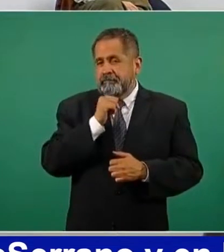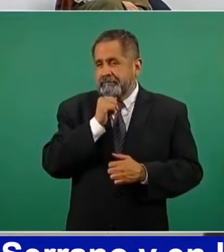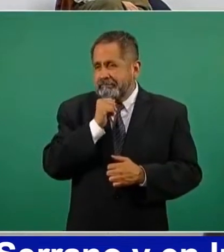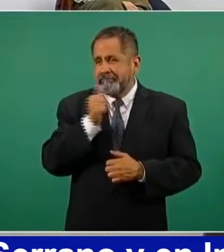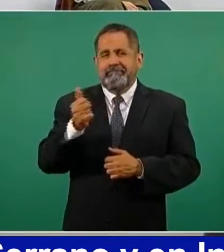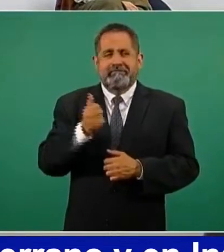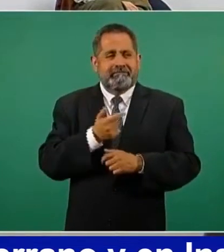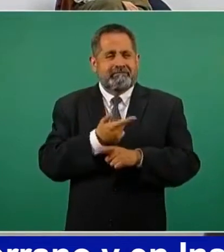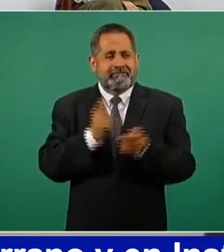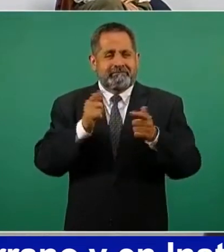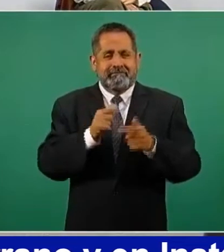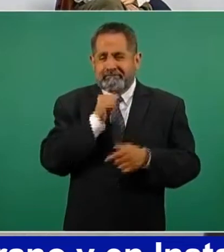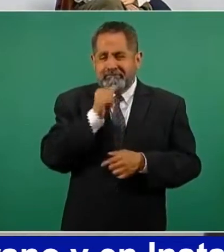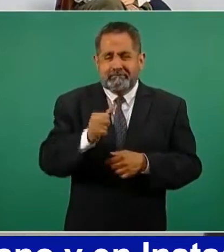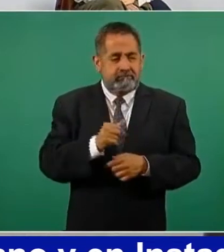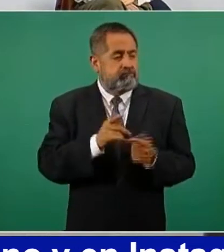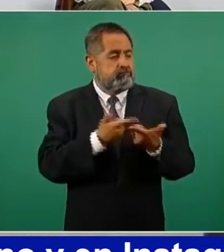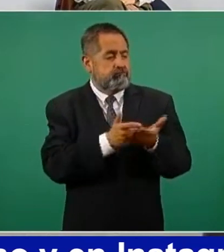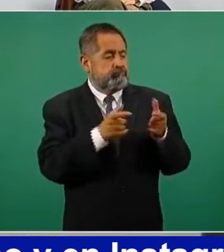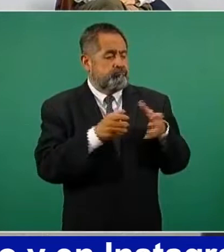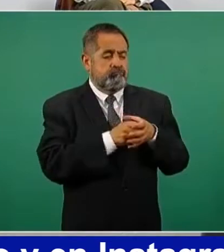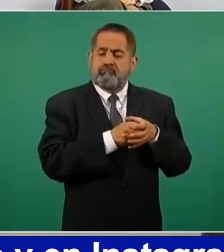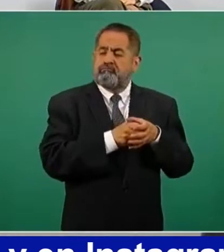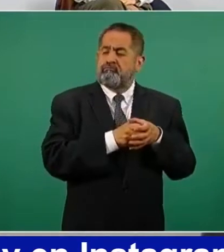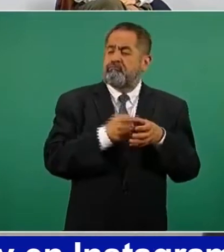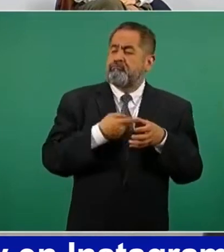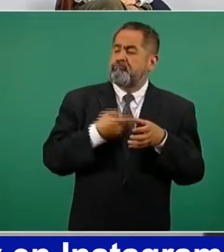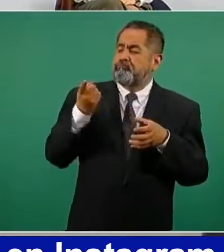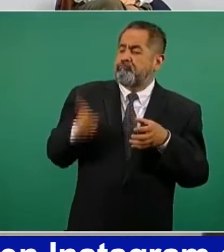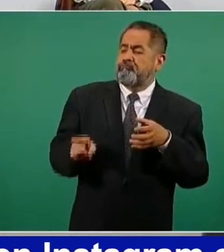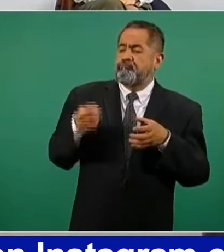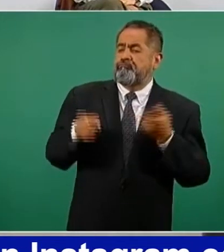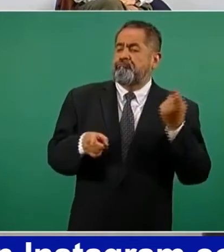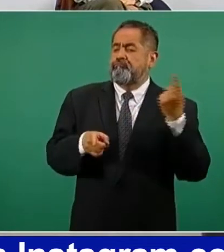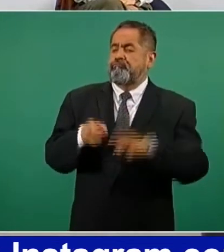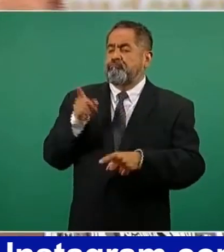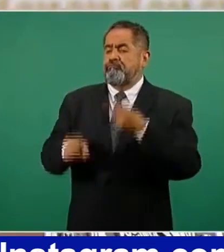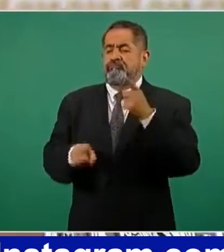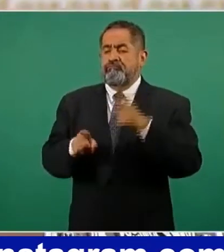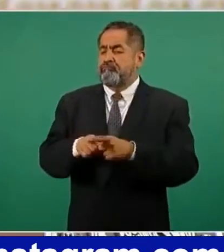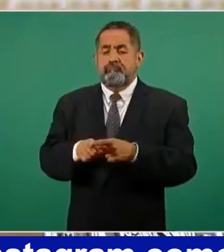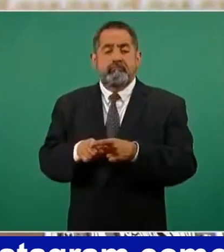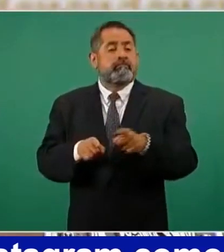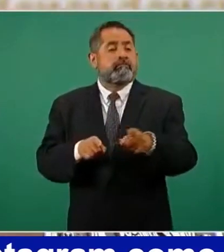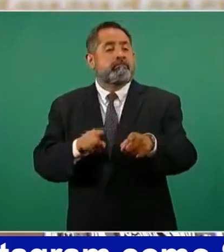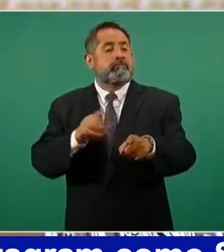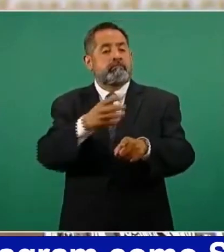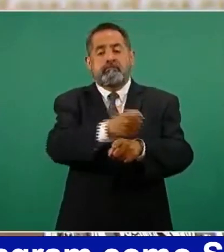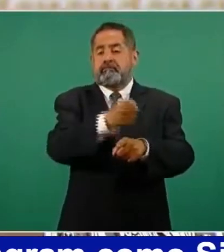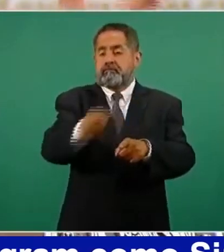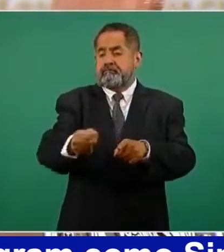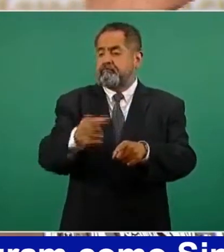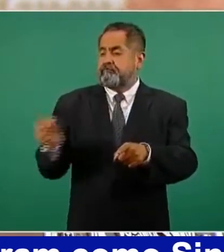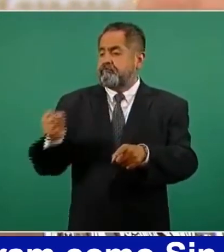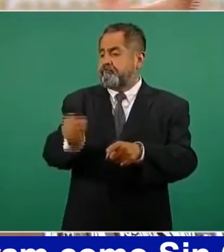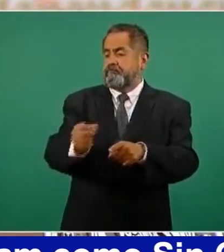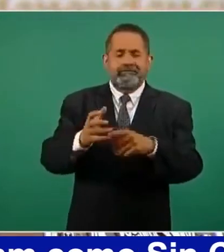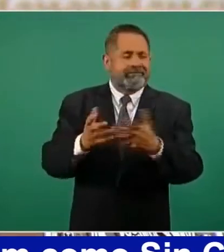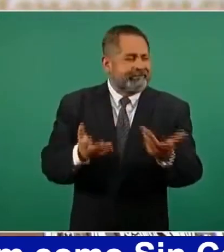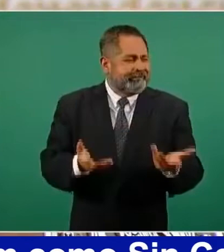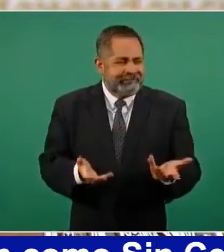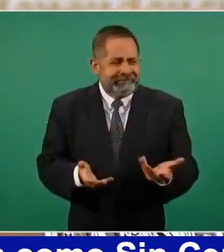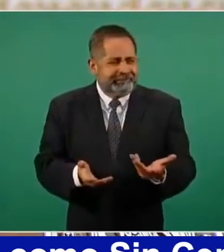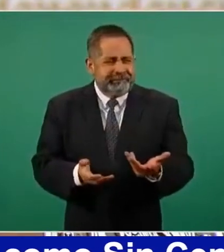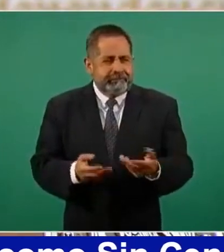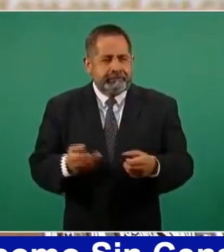grupos de intereses creados los que imponen a las autoridades. Lo que pasó…